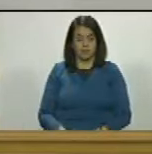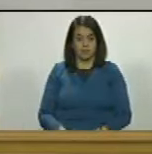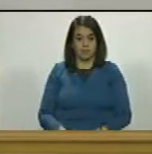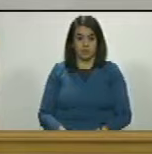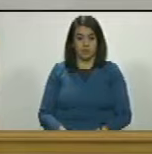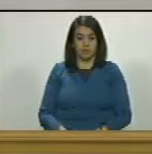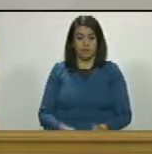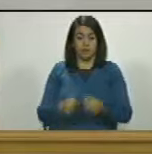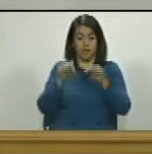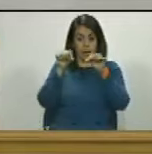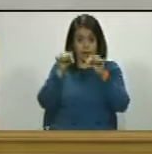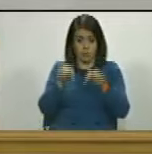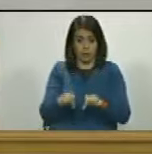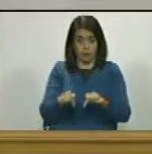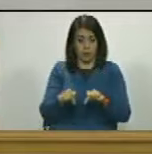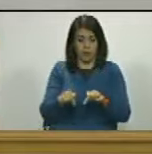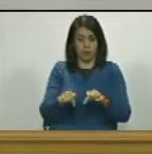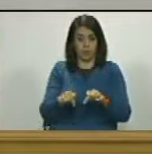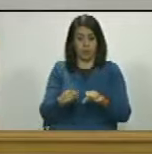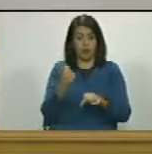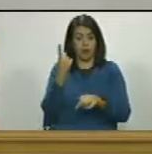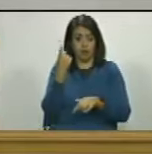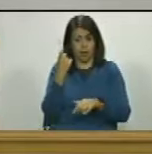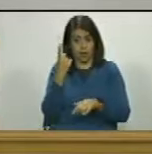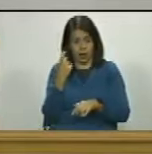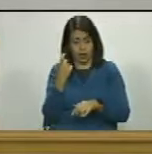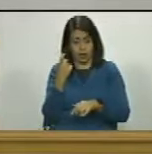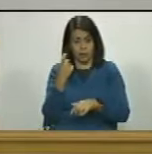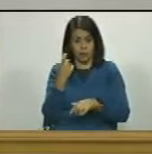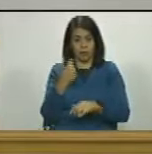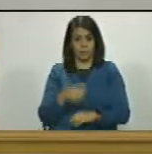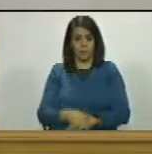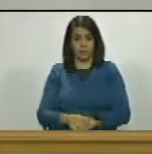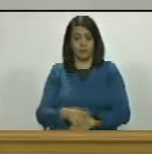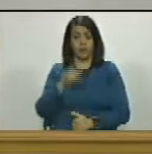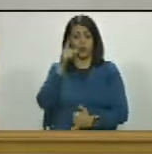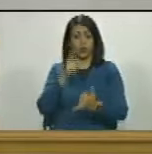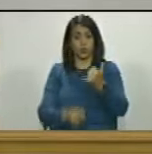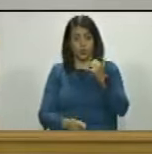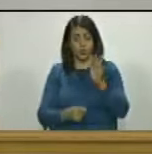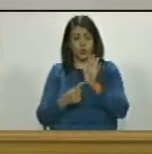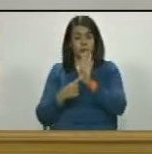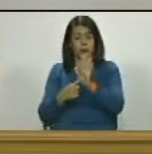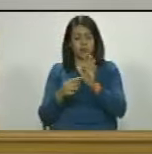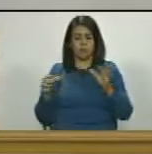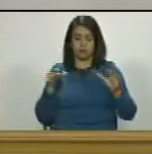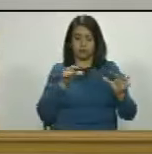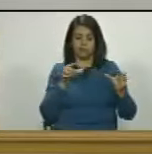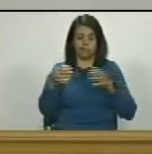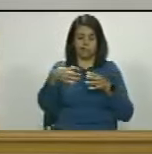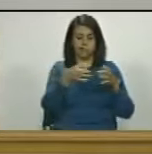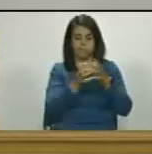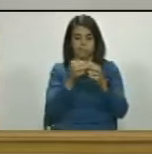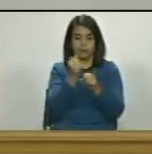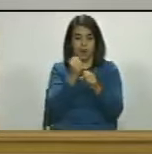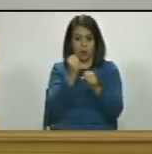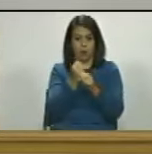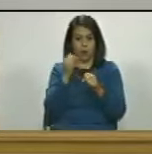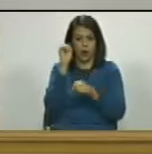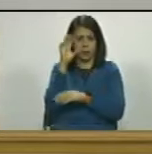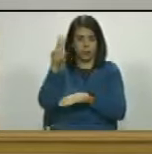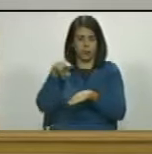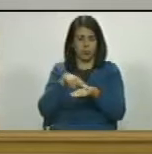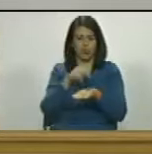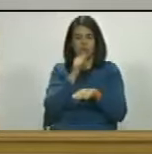y aquí entonces falta la última ficha del rompecabezas los efectos de la función de esta asamblea